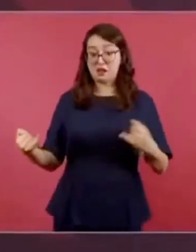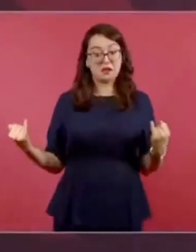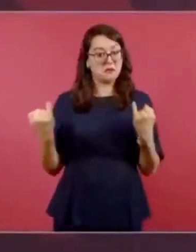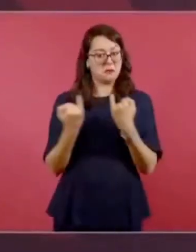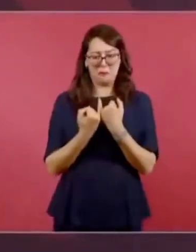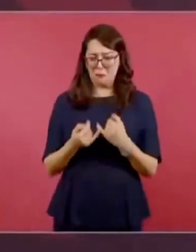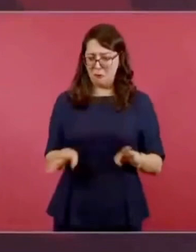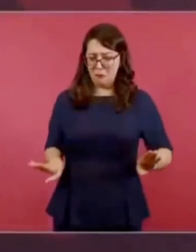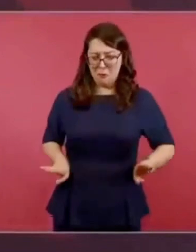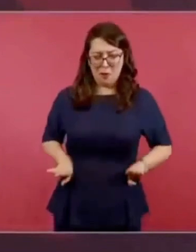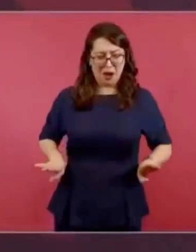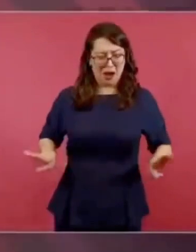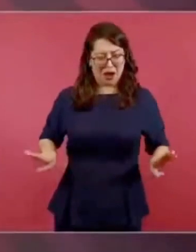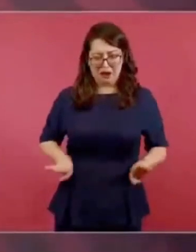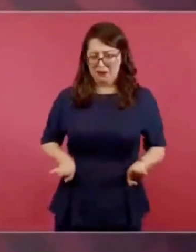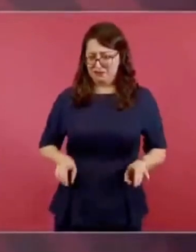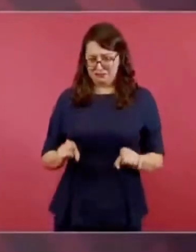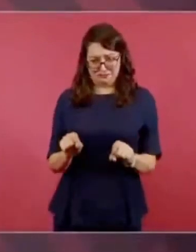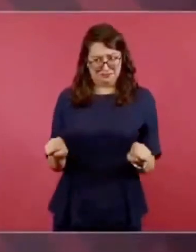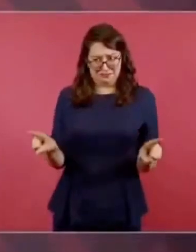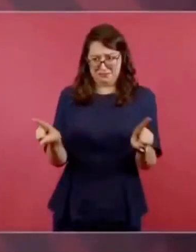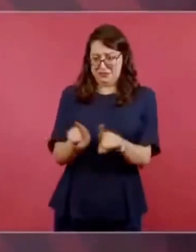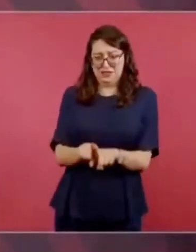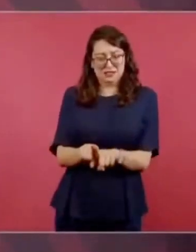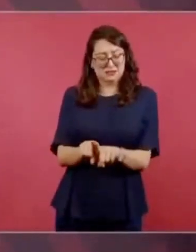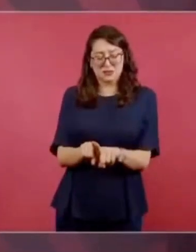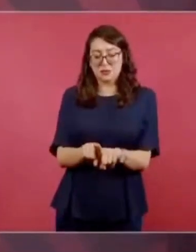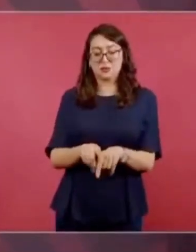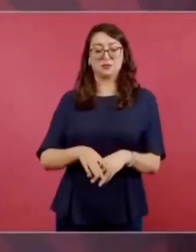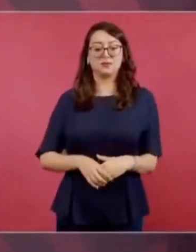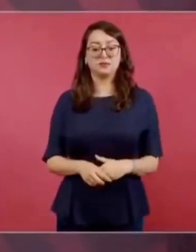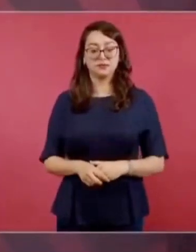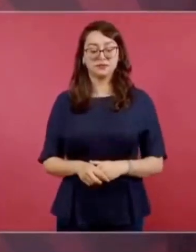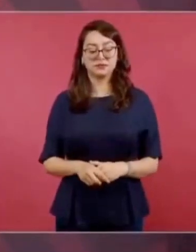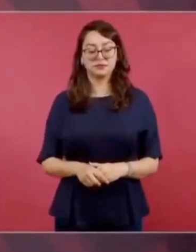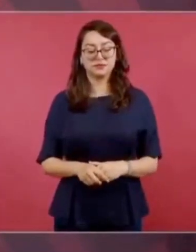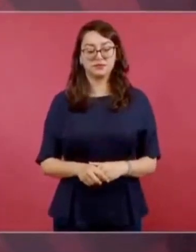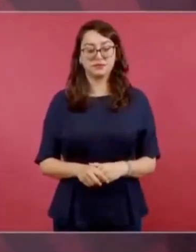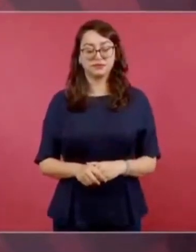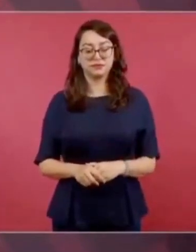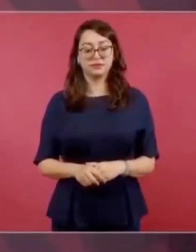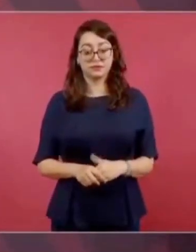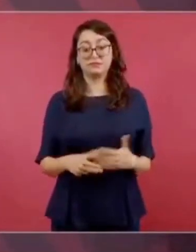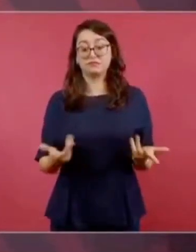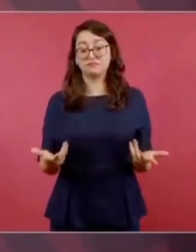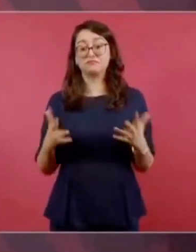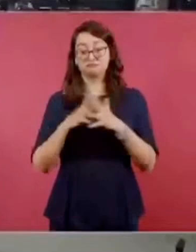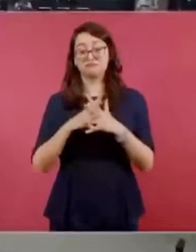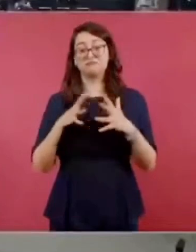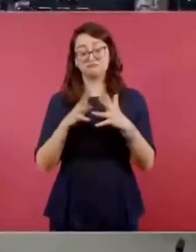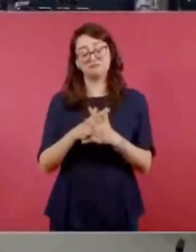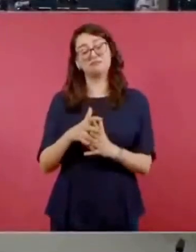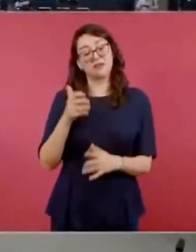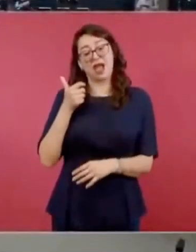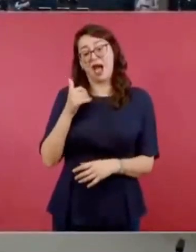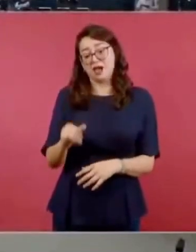de un lado y de otro, porque así son las guerras.